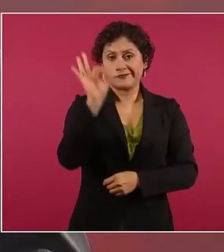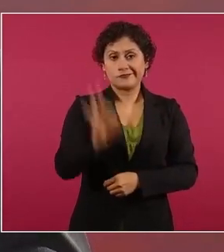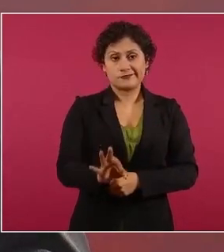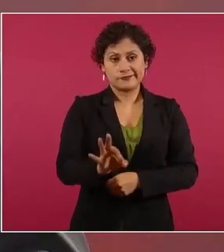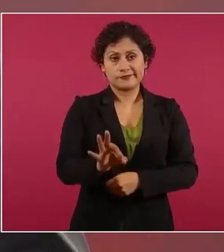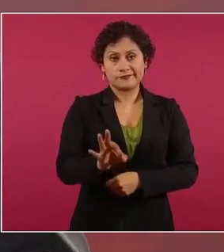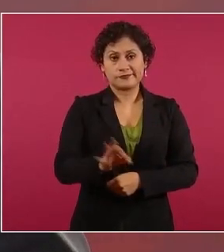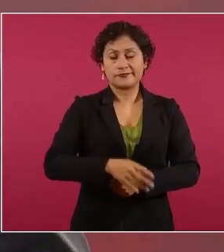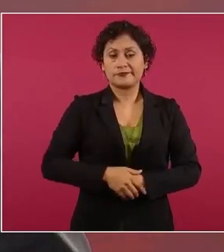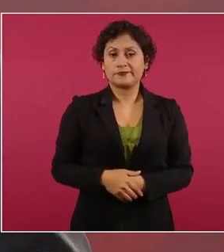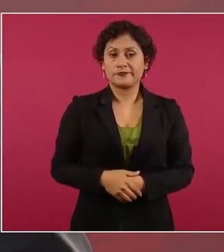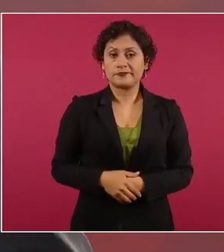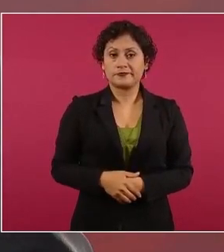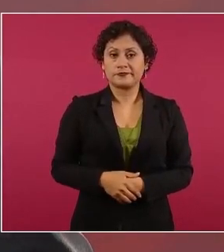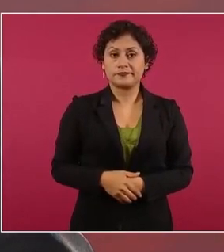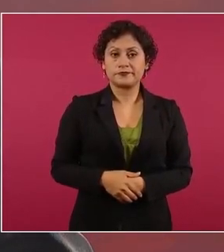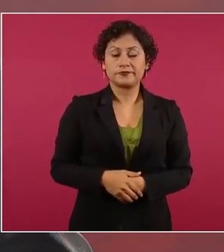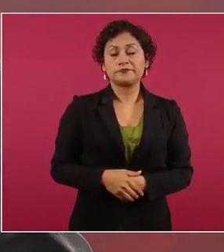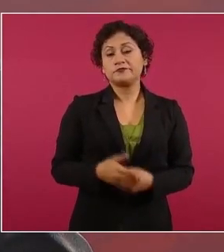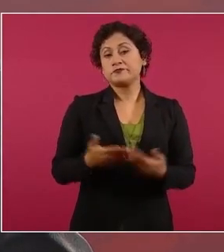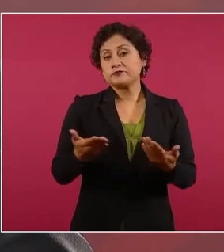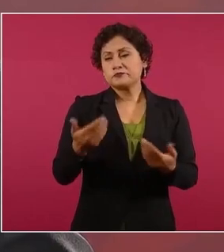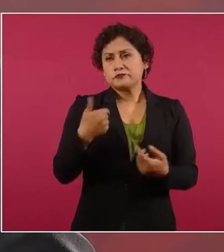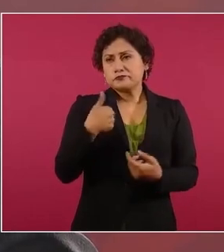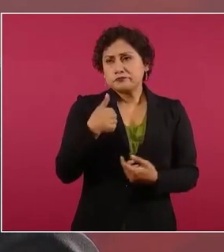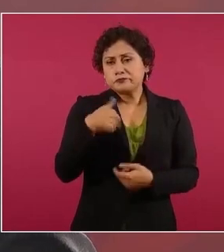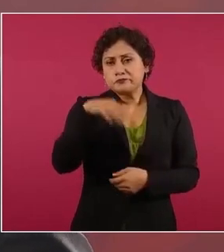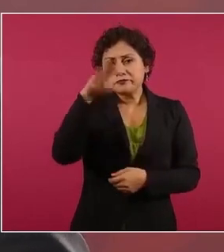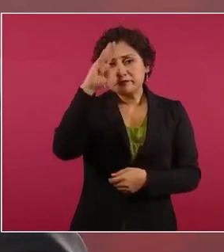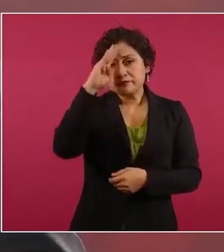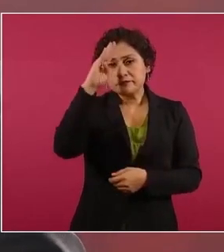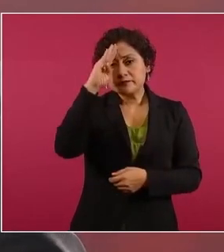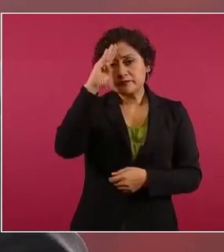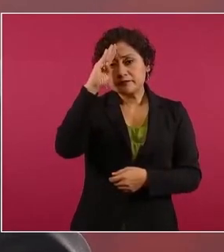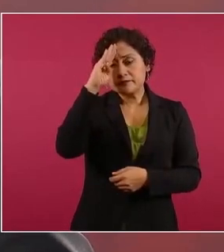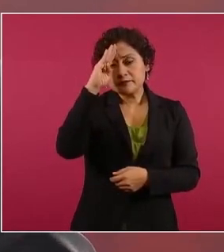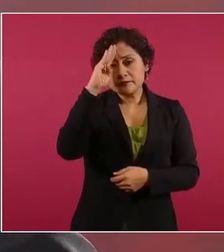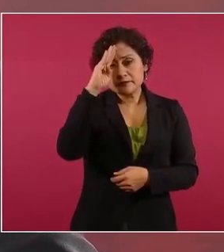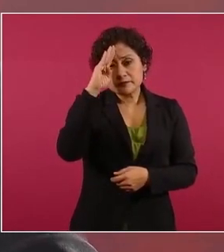humanos yo diría que no siempre